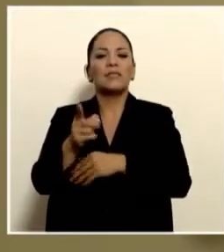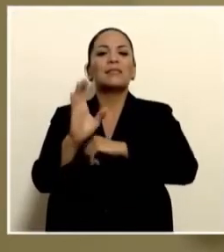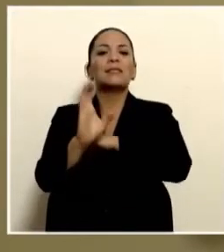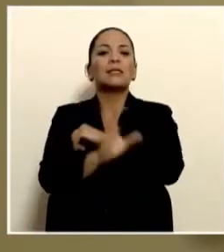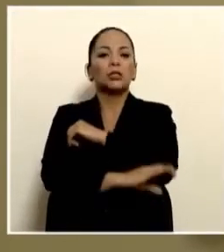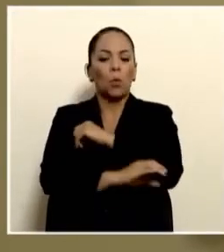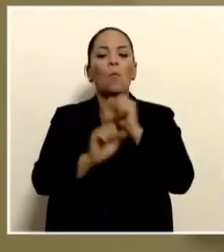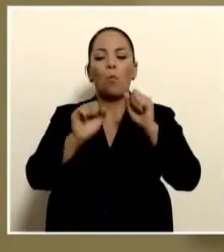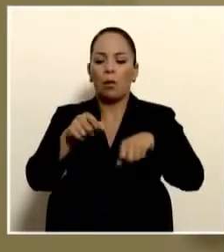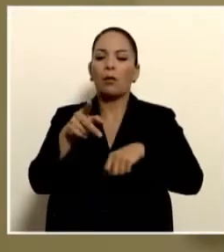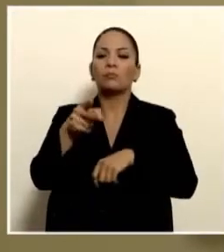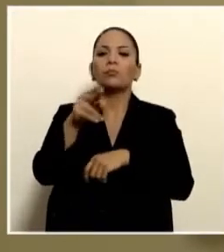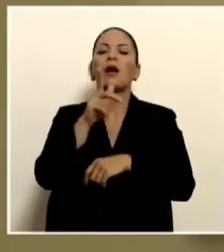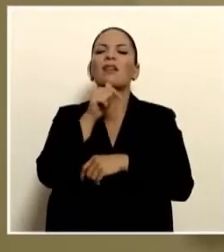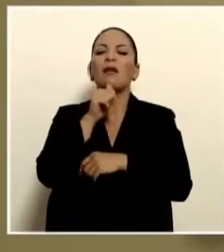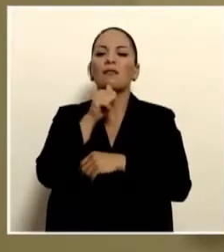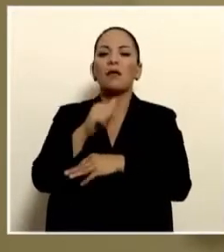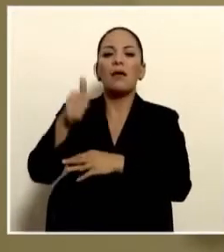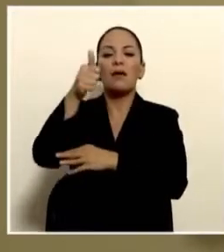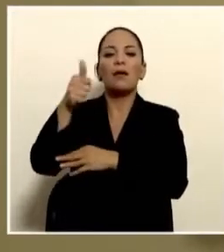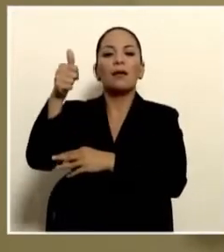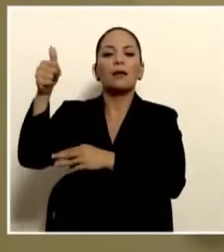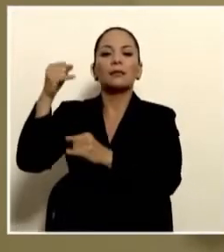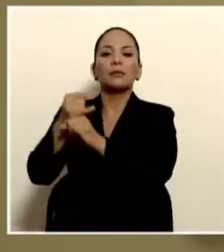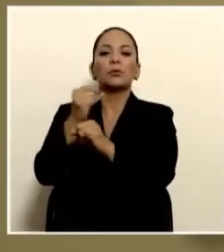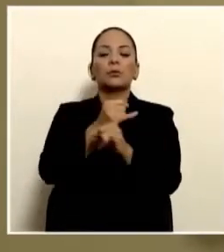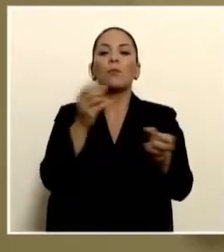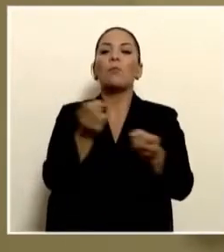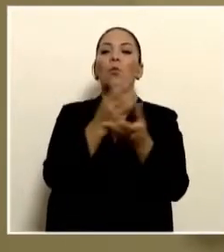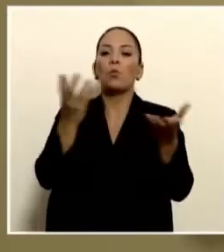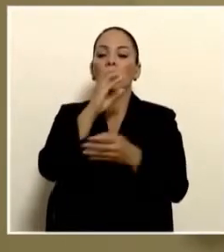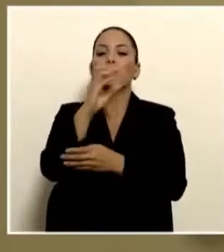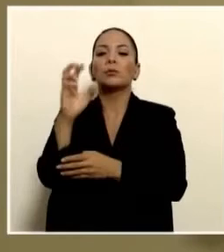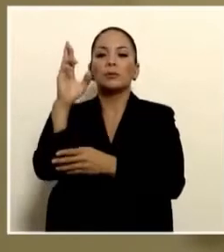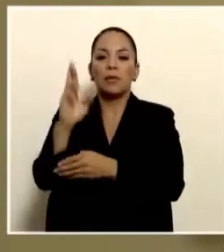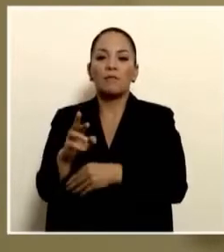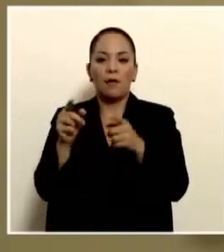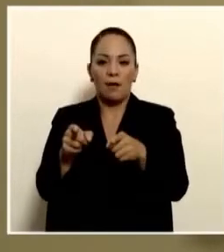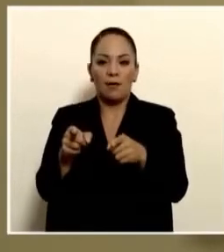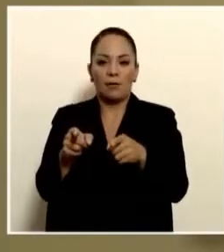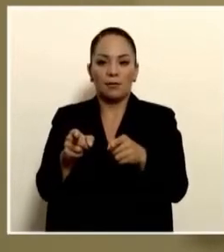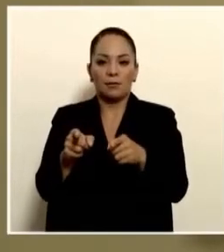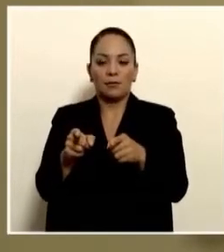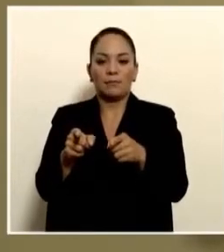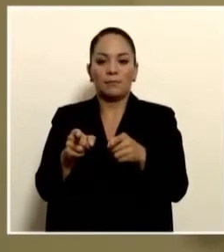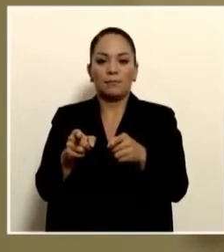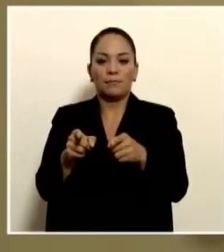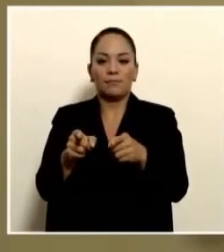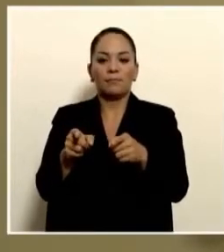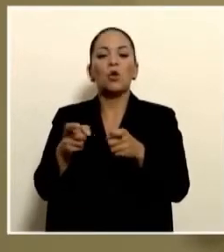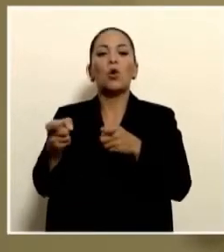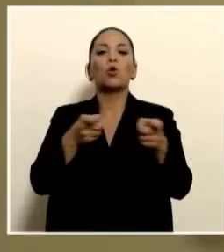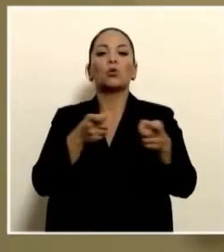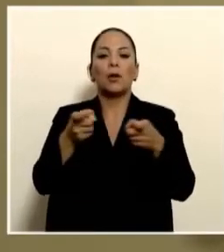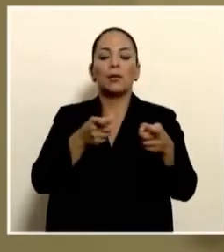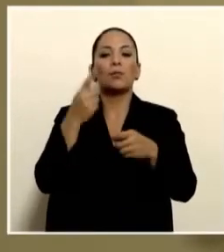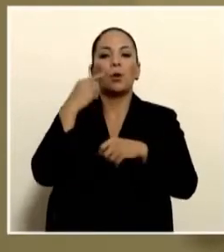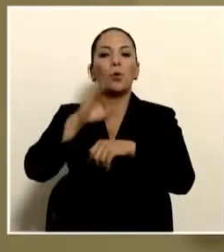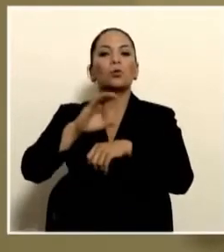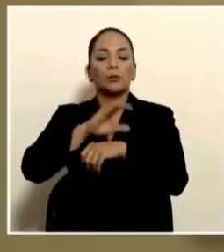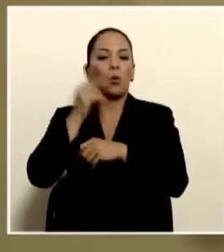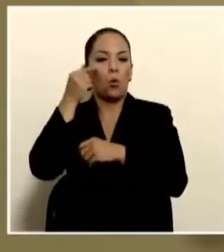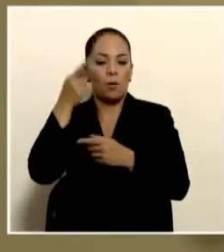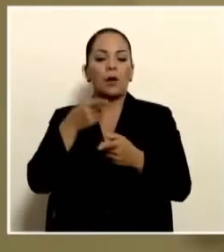despido, a los jerarcas de las instituciones públicas de Costa Rica, controladas por el Consejo de